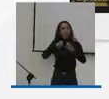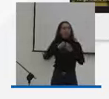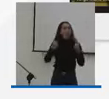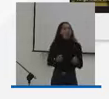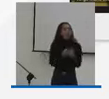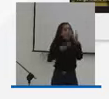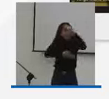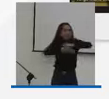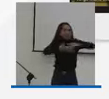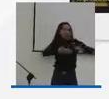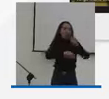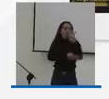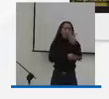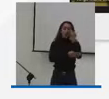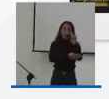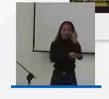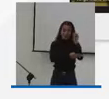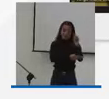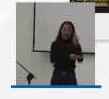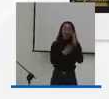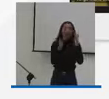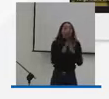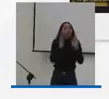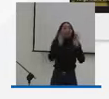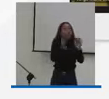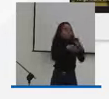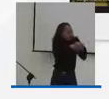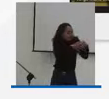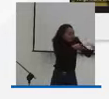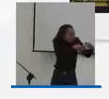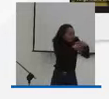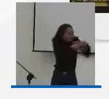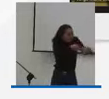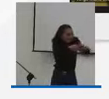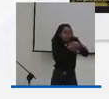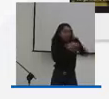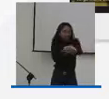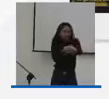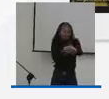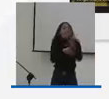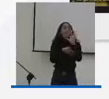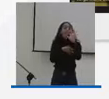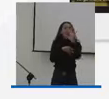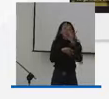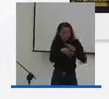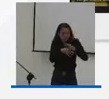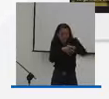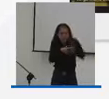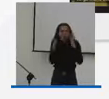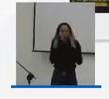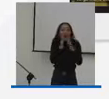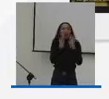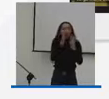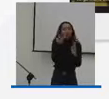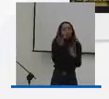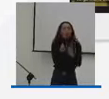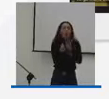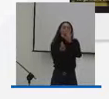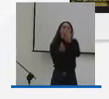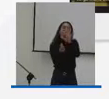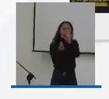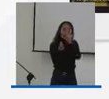infraestructura deportiva y recreativa solo en municipios de categorías 4, 5 y 6, llegando a 28 de los 32